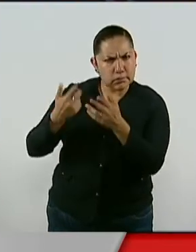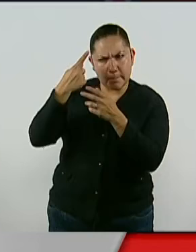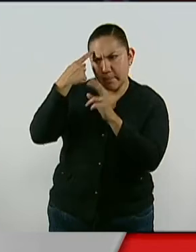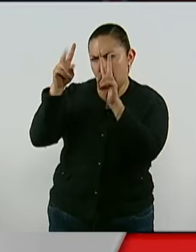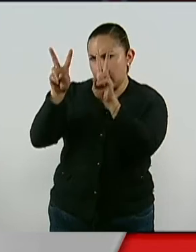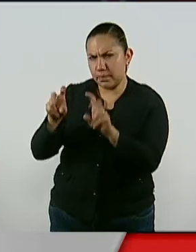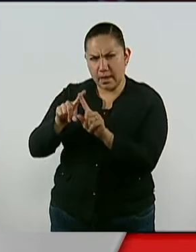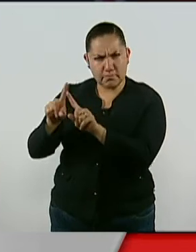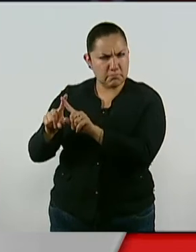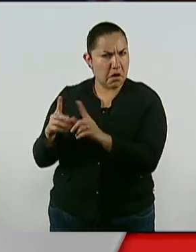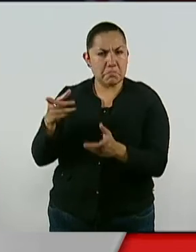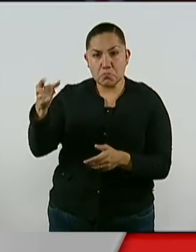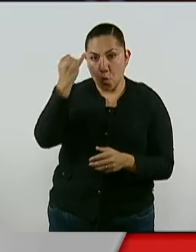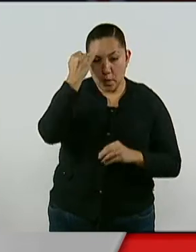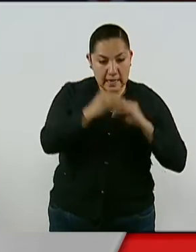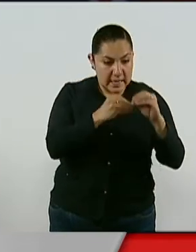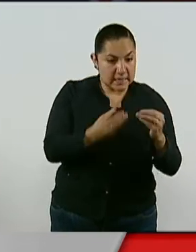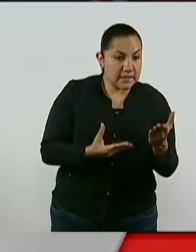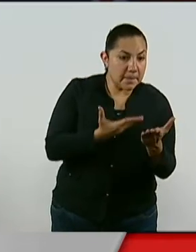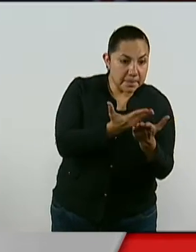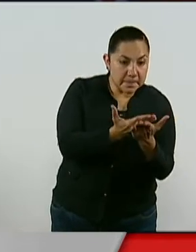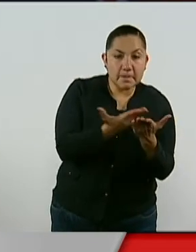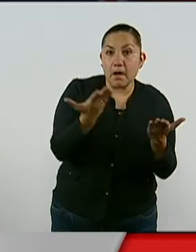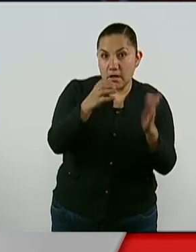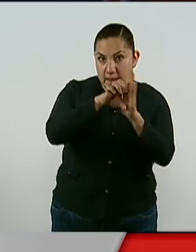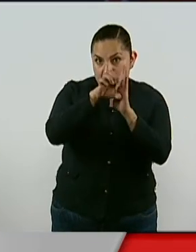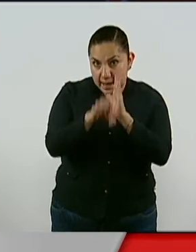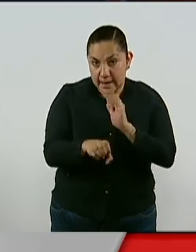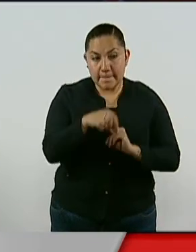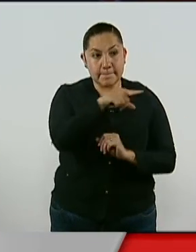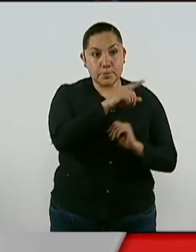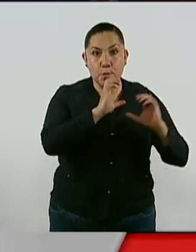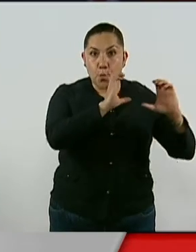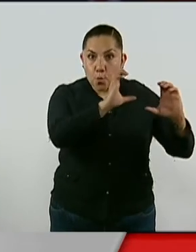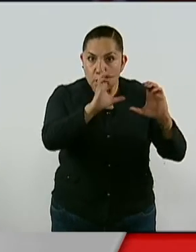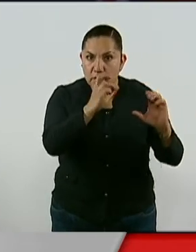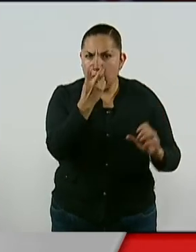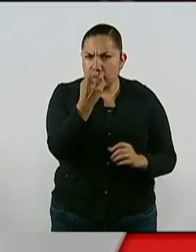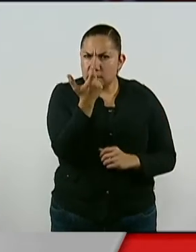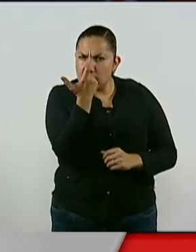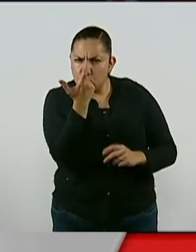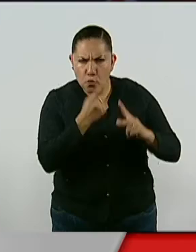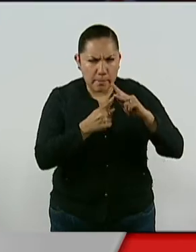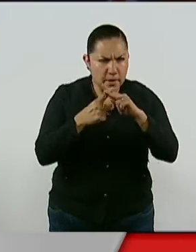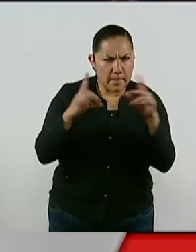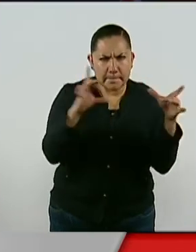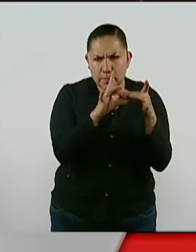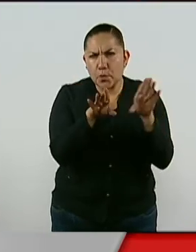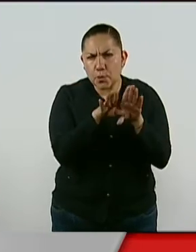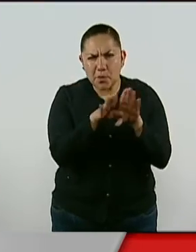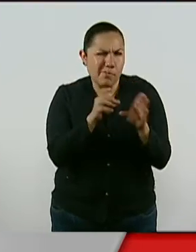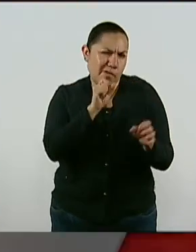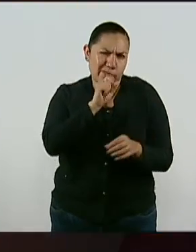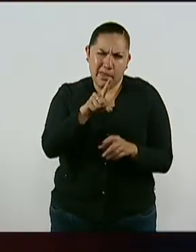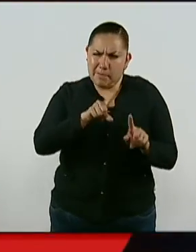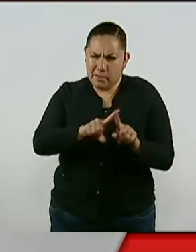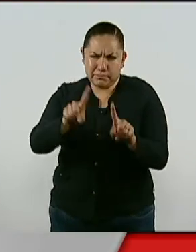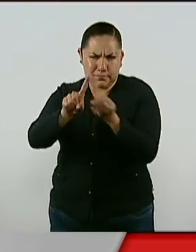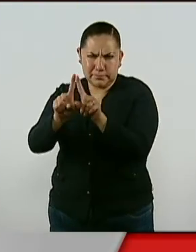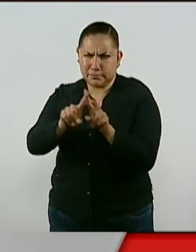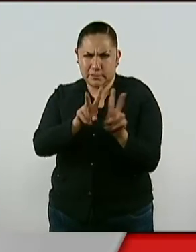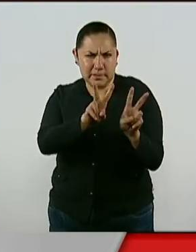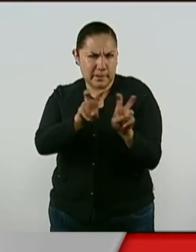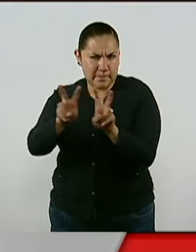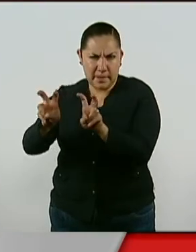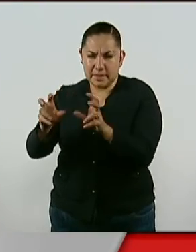y muchas otras que todavía están ahí pendientes y que requieren de toda la atención, como es el caso de